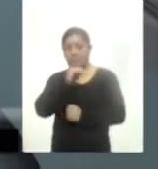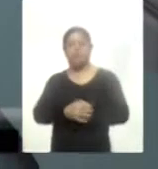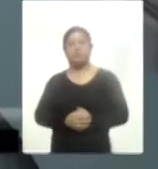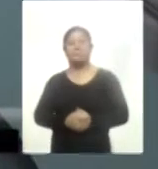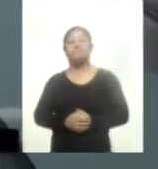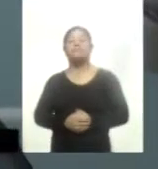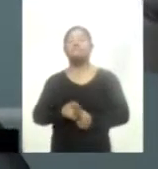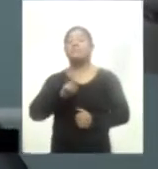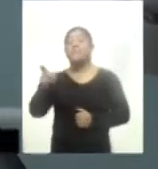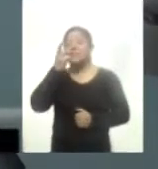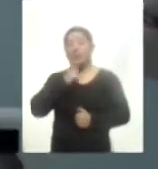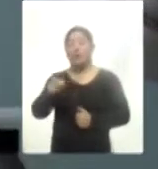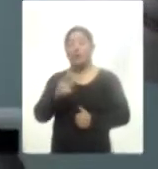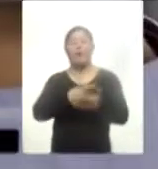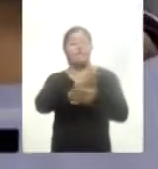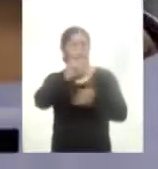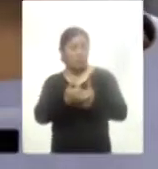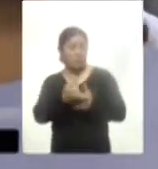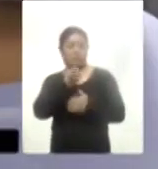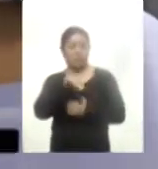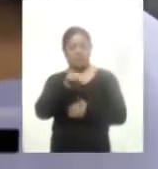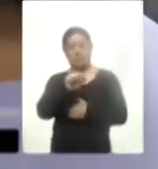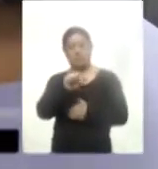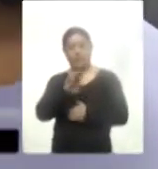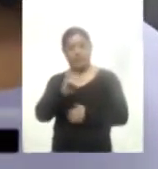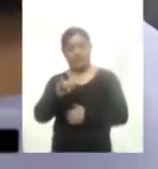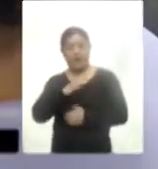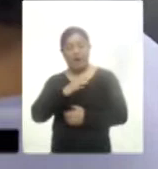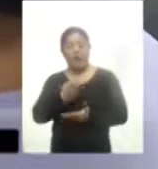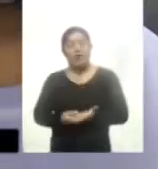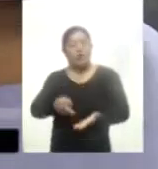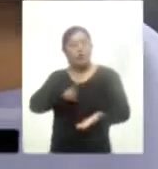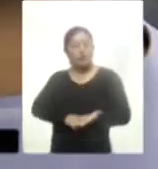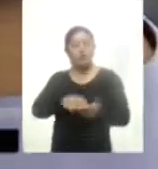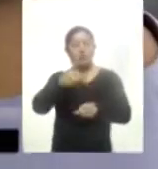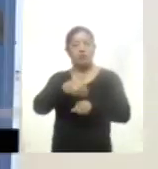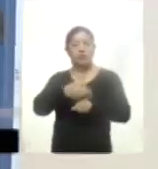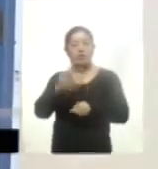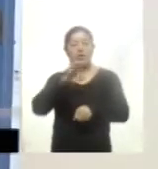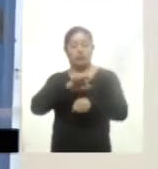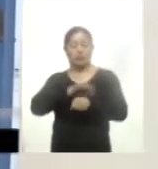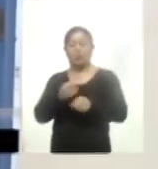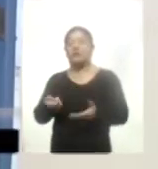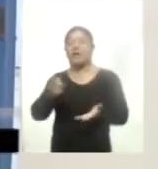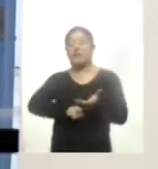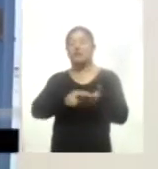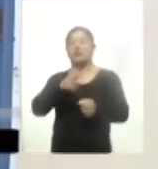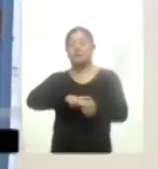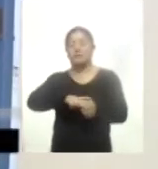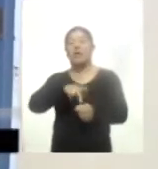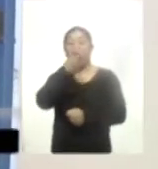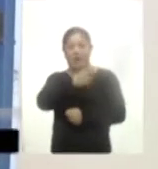recalcó que el proyecto de capacitación del Insabi plantea el aumento al doble del número de residentes en los hospitales, espacios donde se